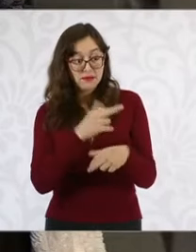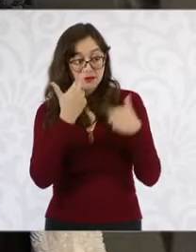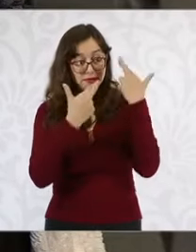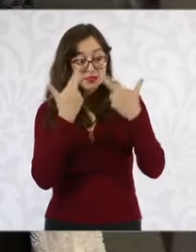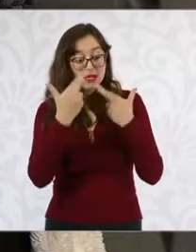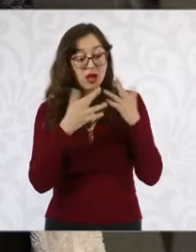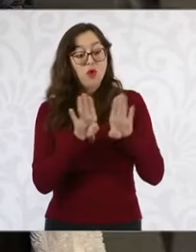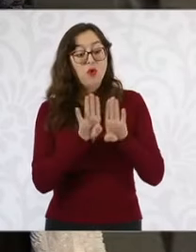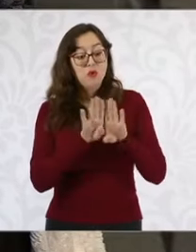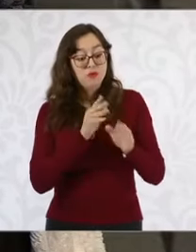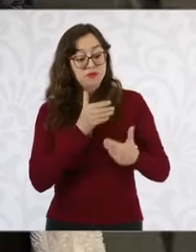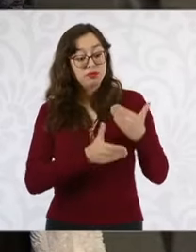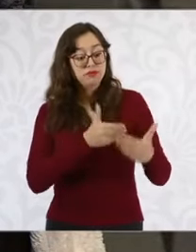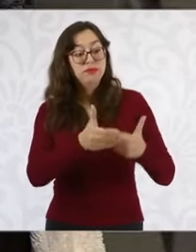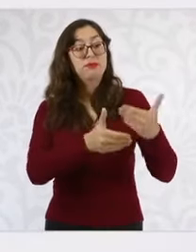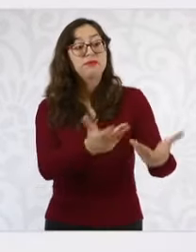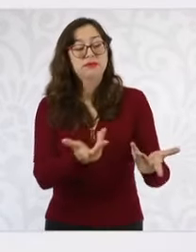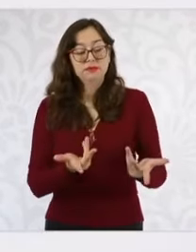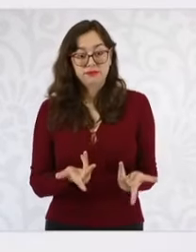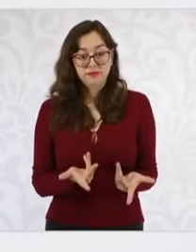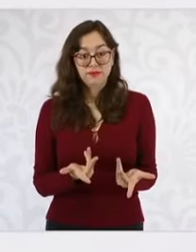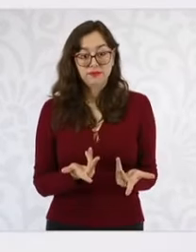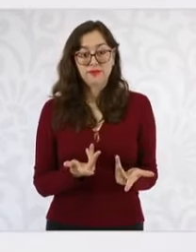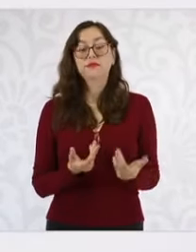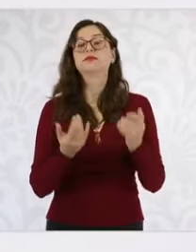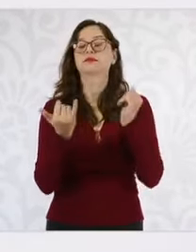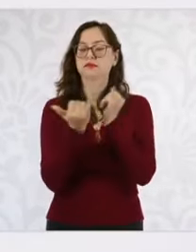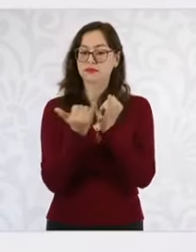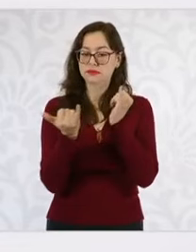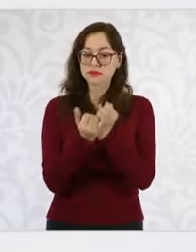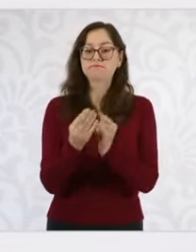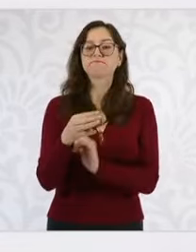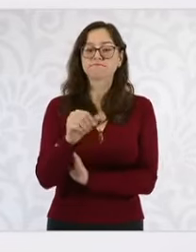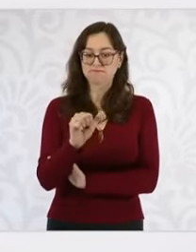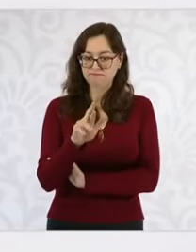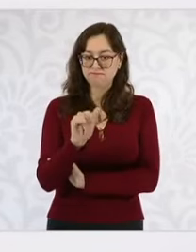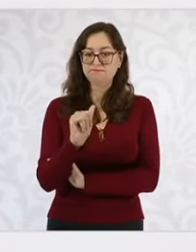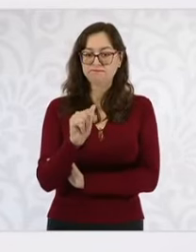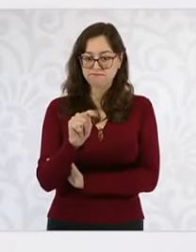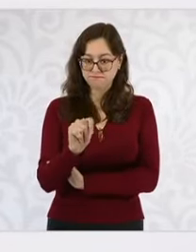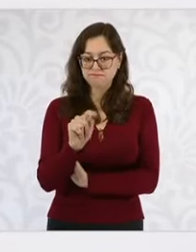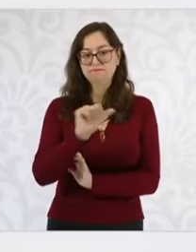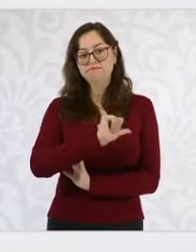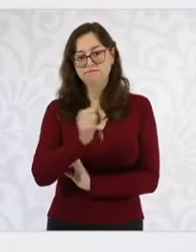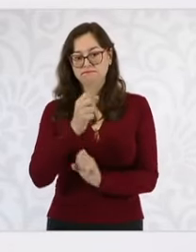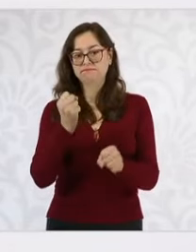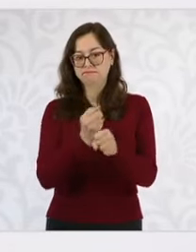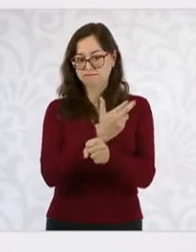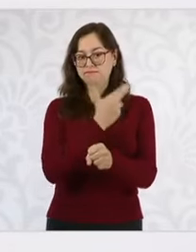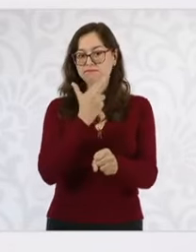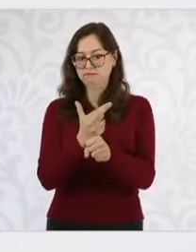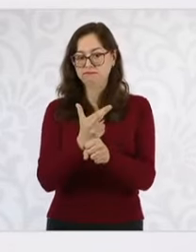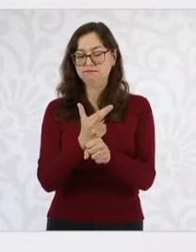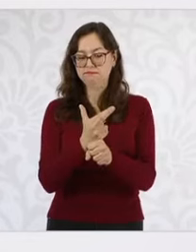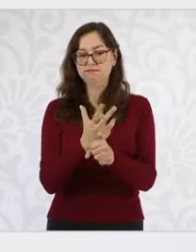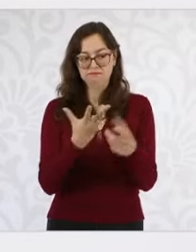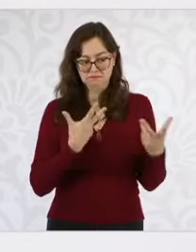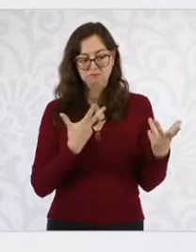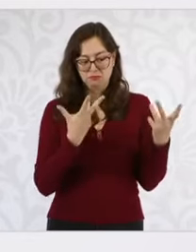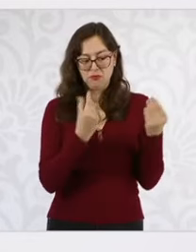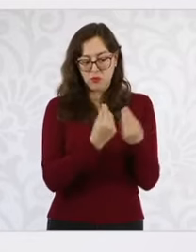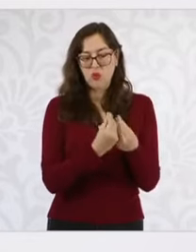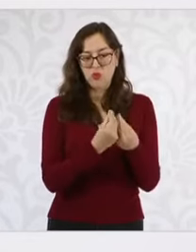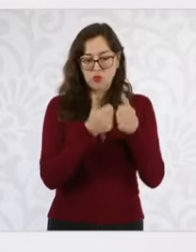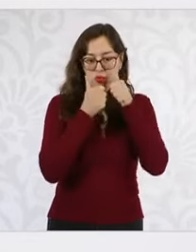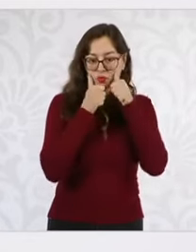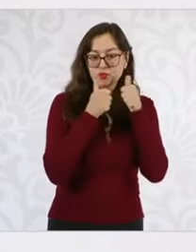en estos días con Marat y con otros secretarios nos sentamos para poder